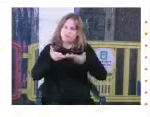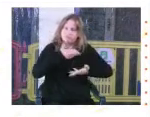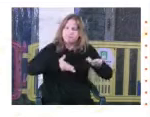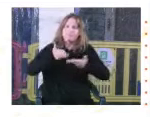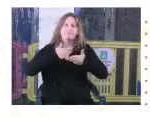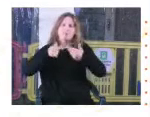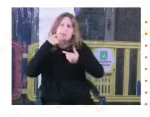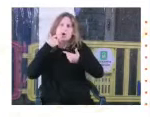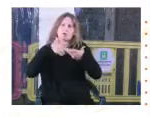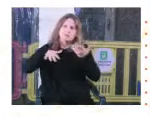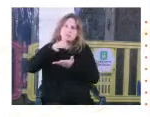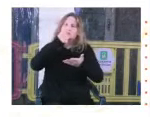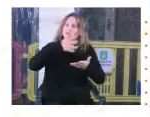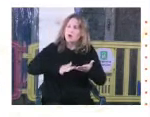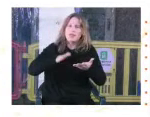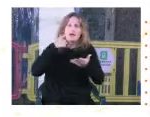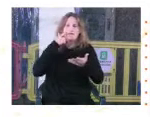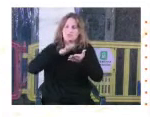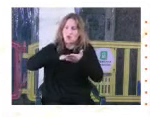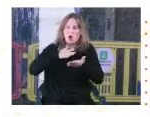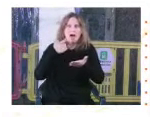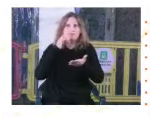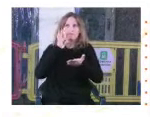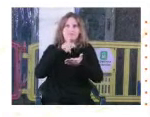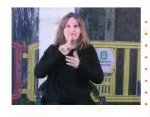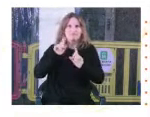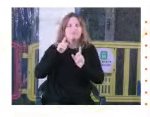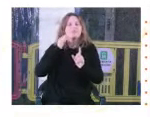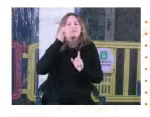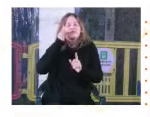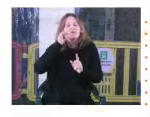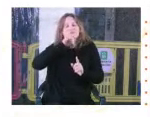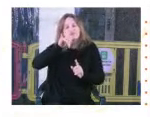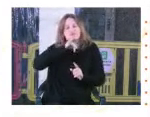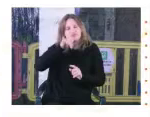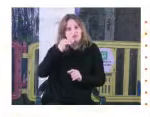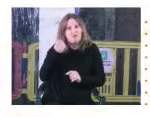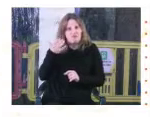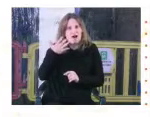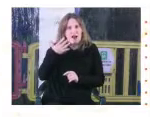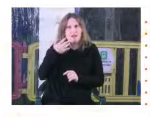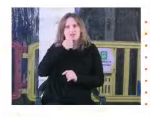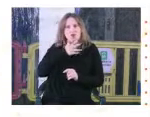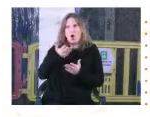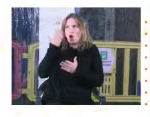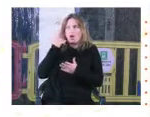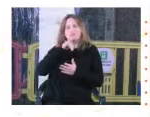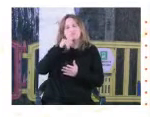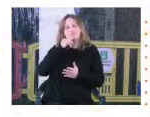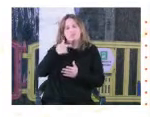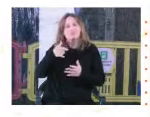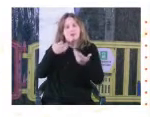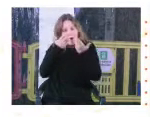acercó a historias que desconocíamos, a testimonios que fueron muy valiosos y que además generó espacios